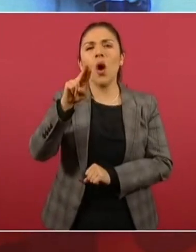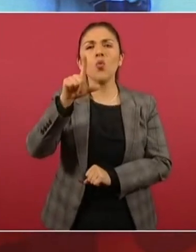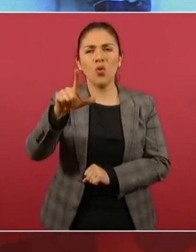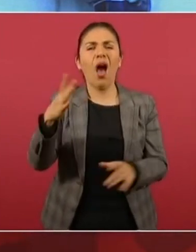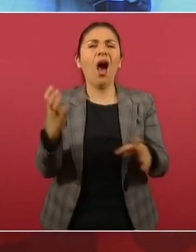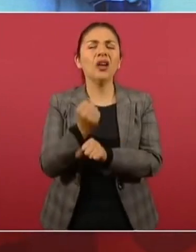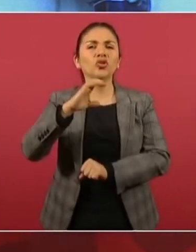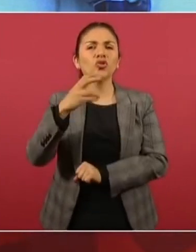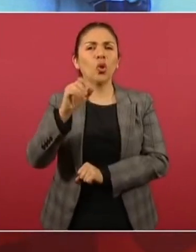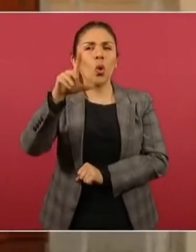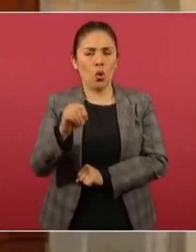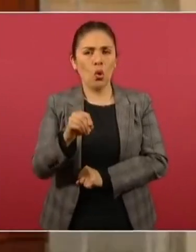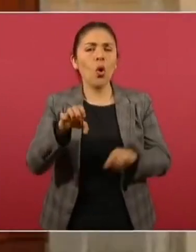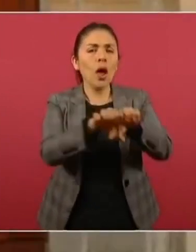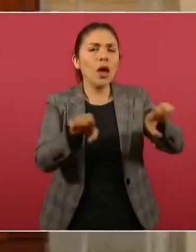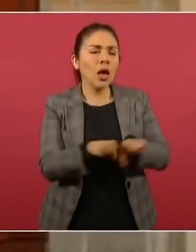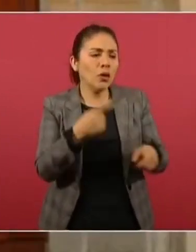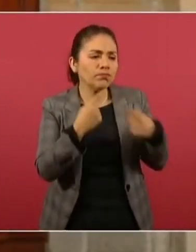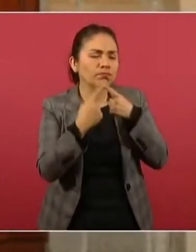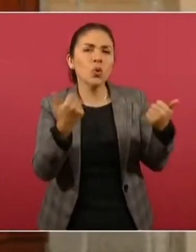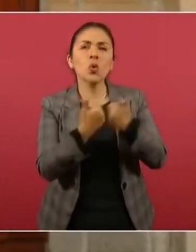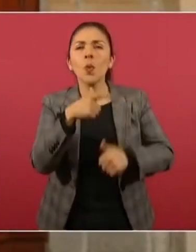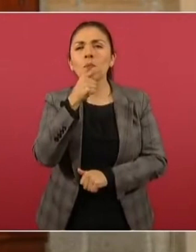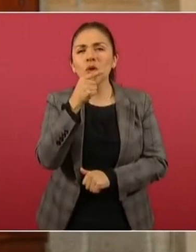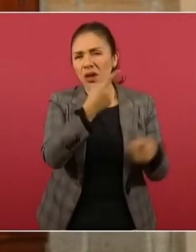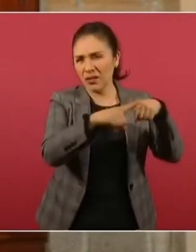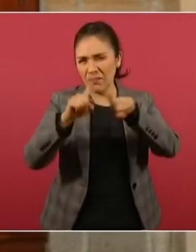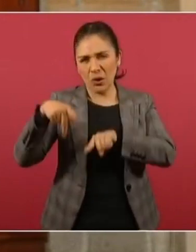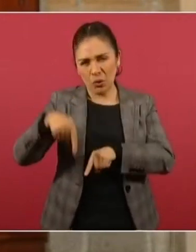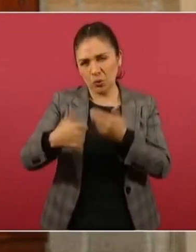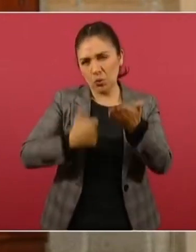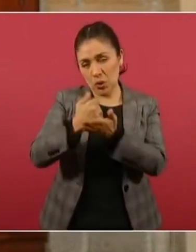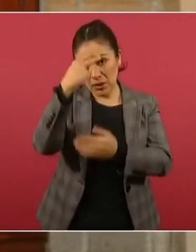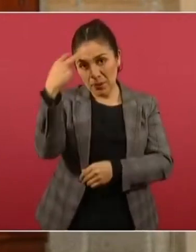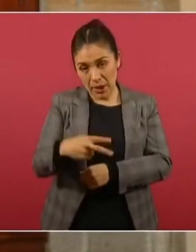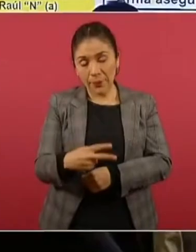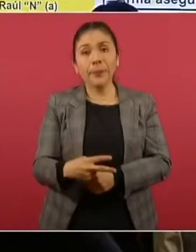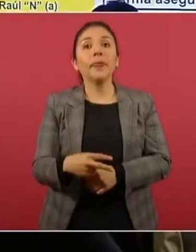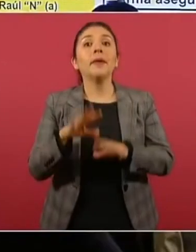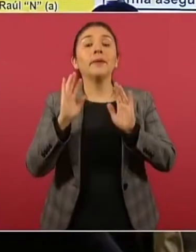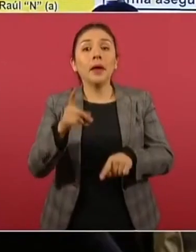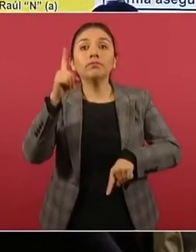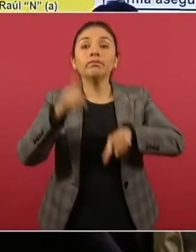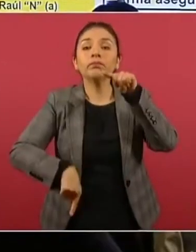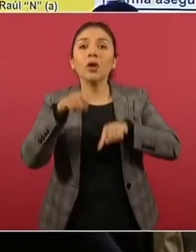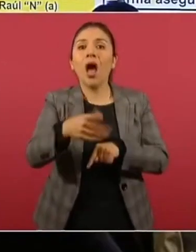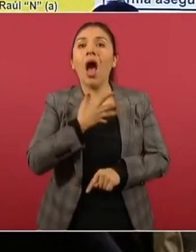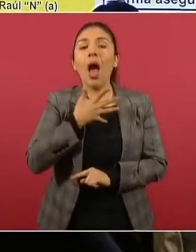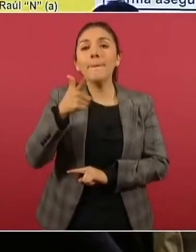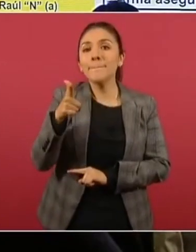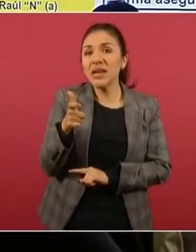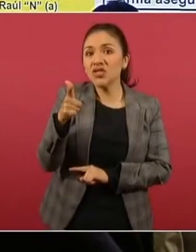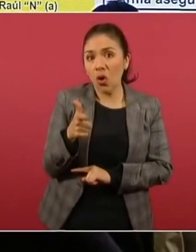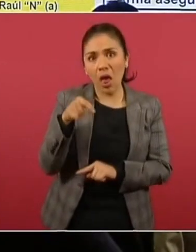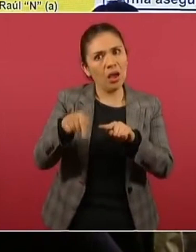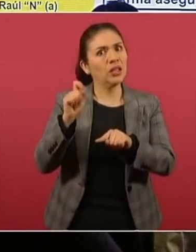Cholo, en una acción coordinada con elementos policiales de la Ciudad de México. Se le aseguró un arma de fuego de